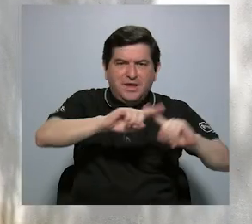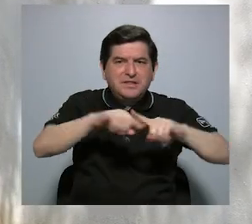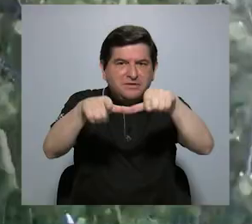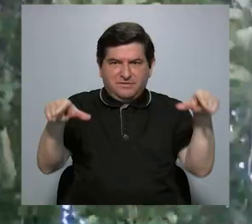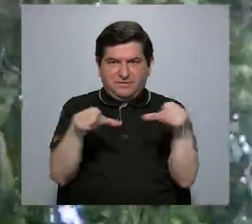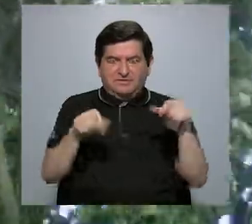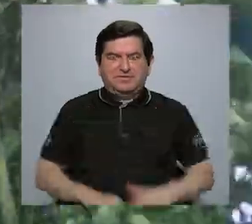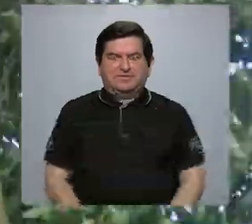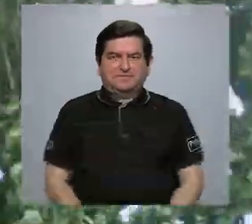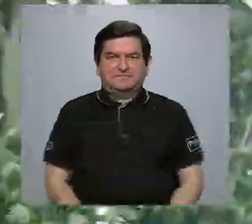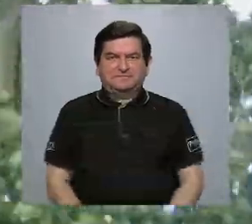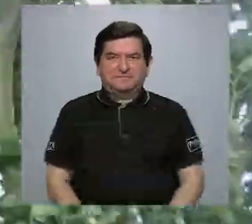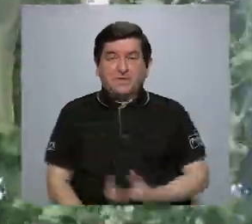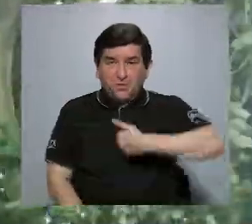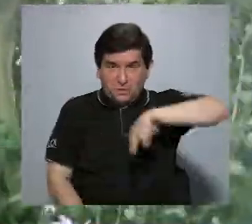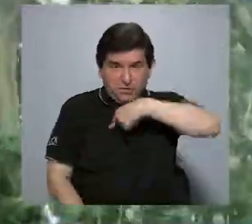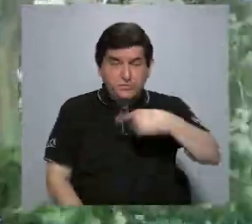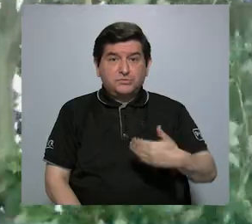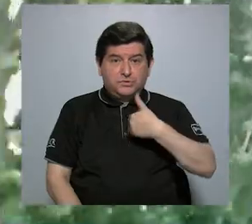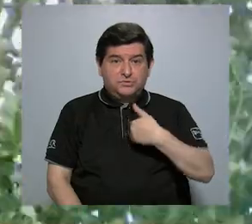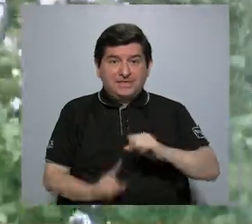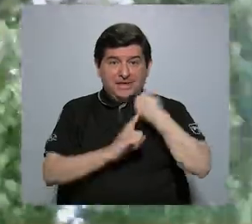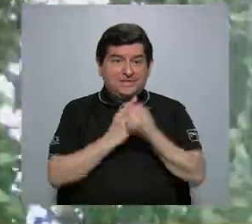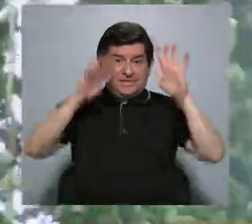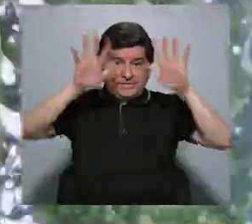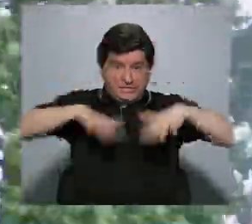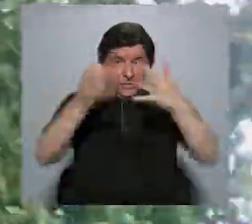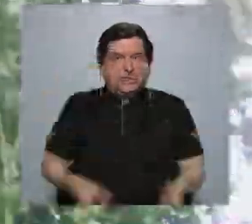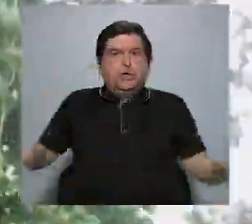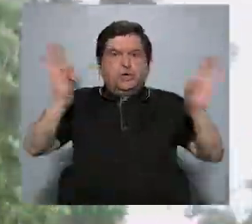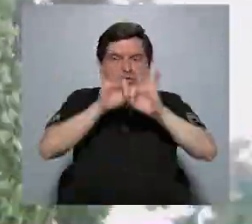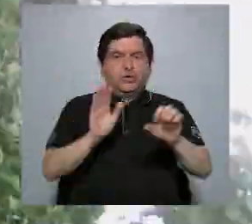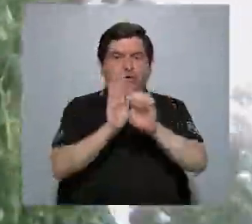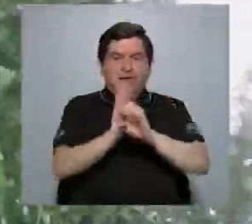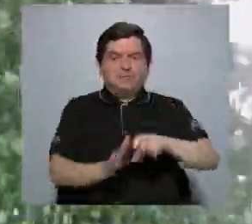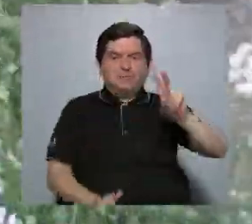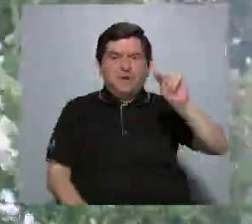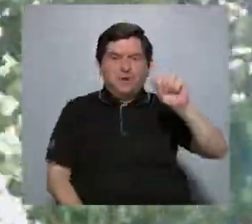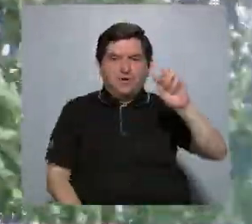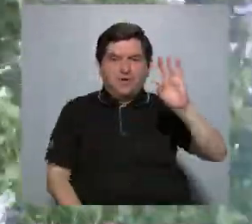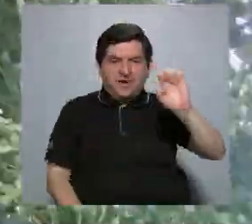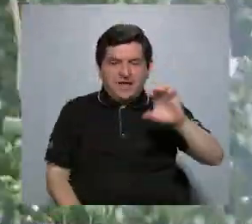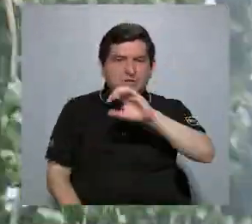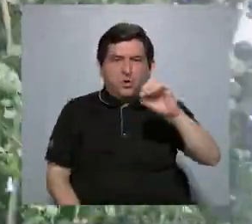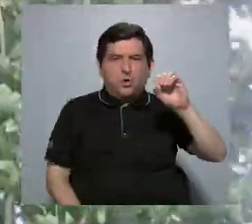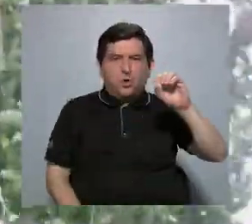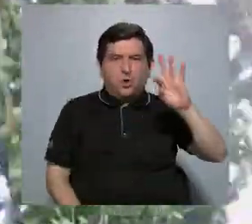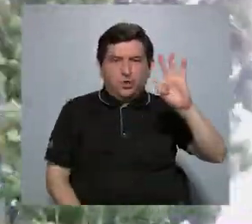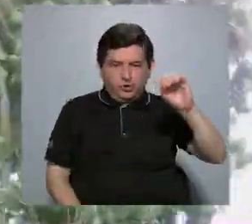teníamos ahí. Entonces, cuando teníamos eventos hidrometeorológicos importantes, como lo fue Neite en su momento, Otto,